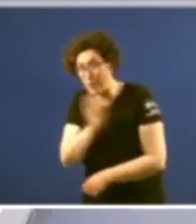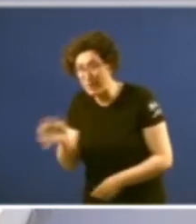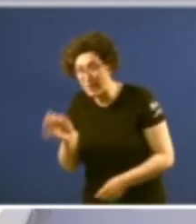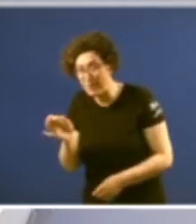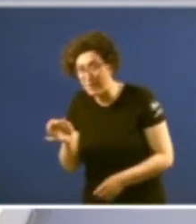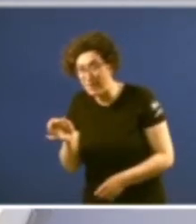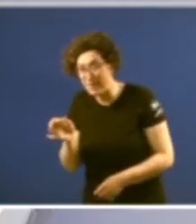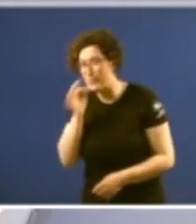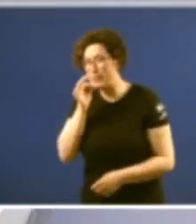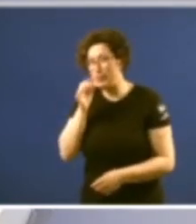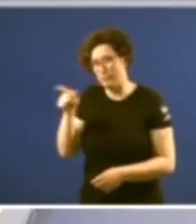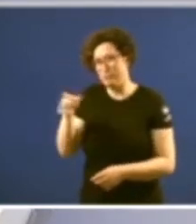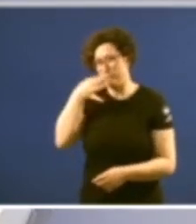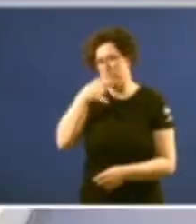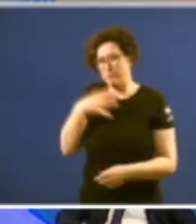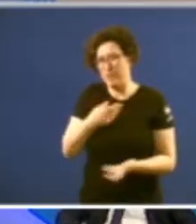adiante